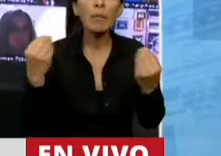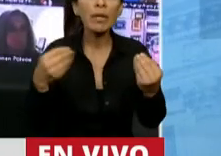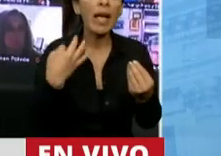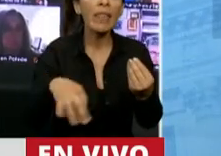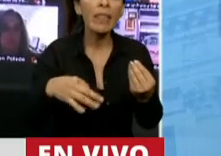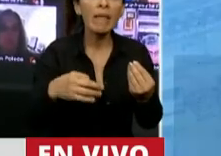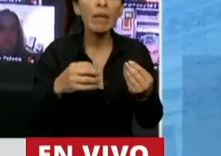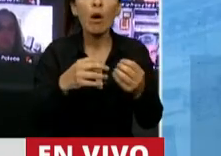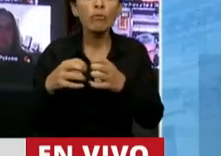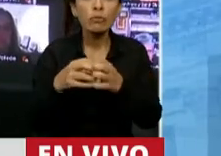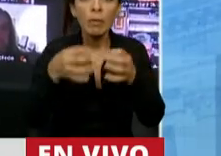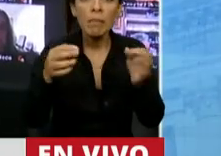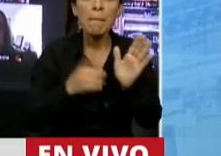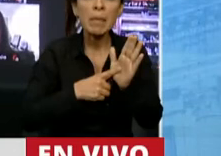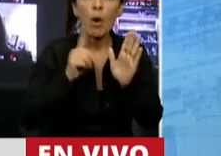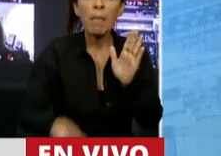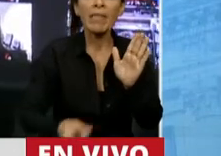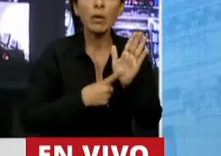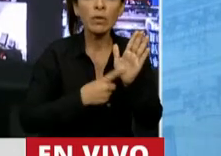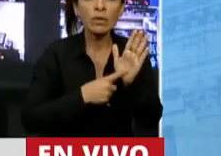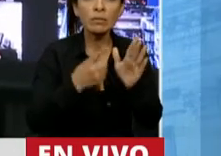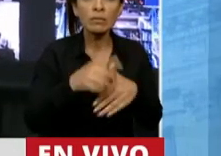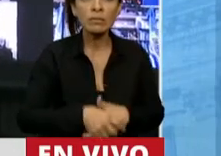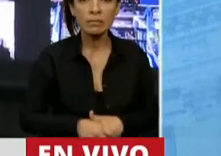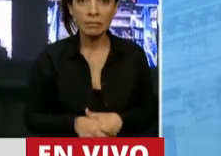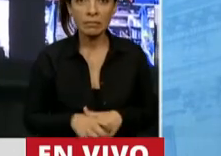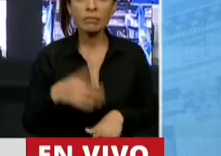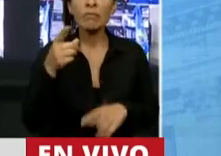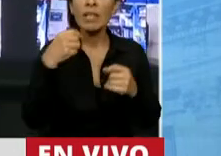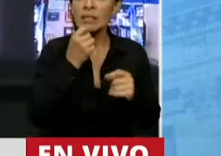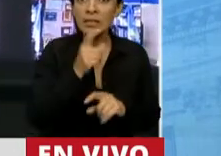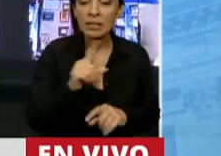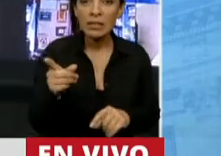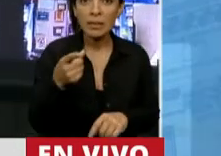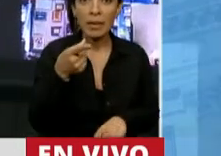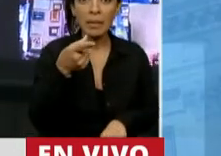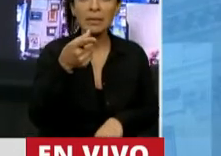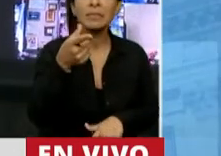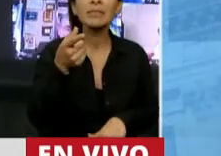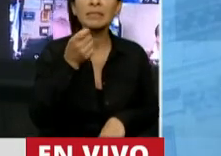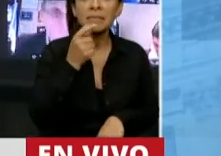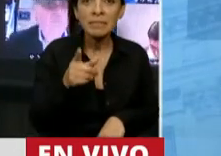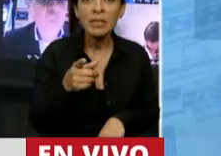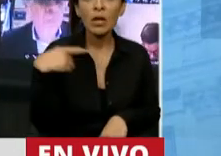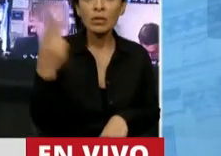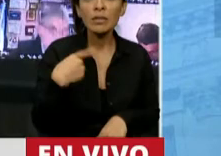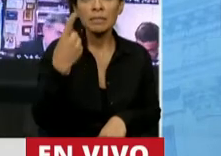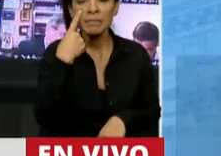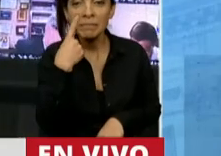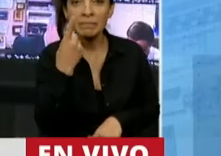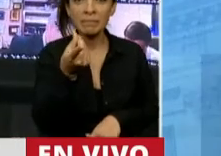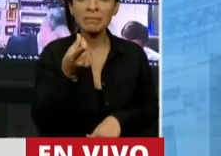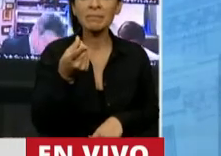quórum y como marca el reglamento. Si no, nosotros veremos qué hacemos a partir de esta hora.